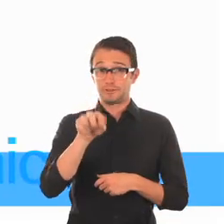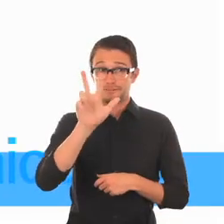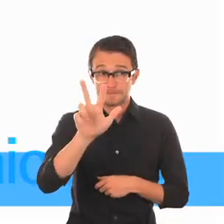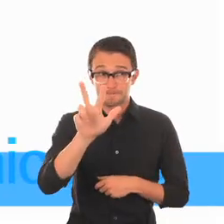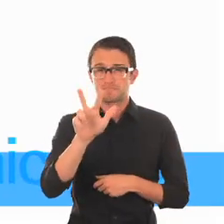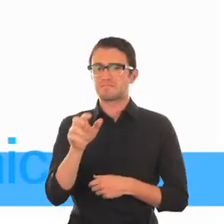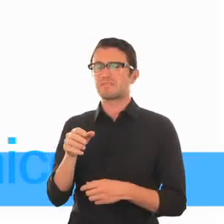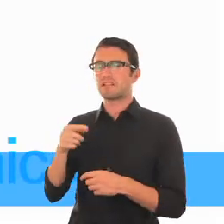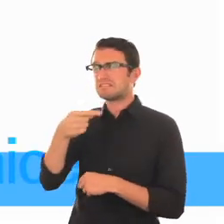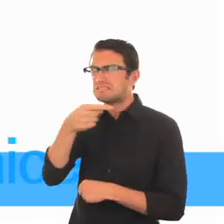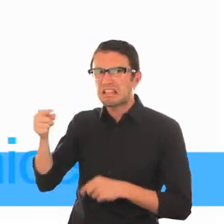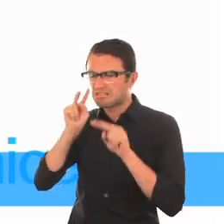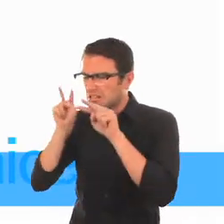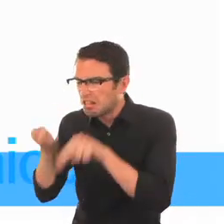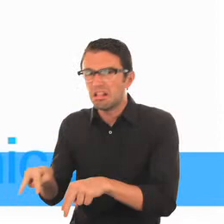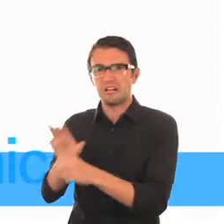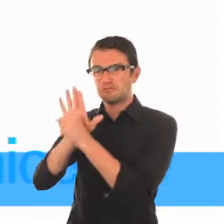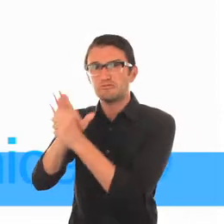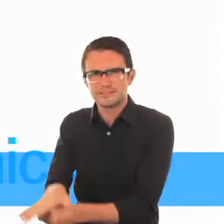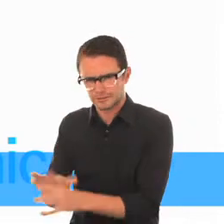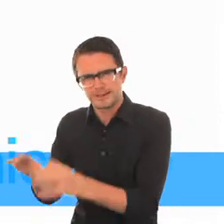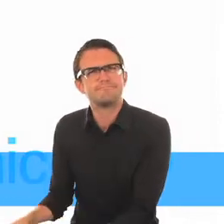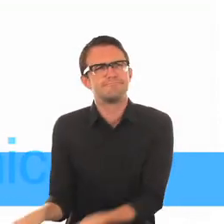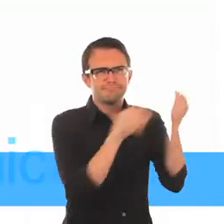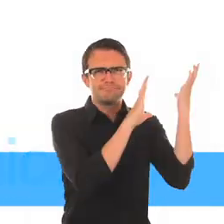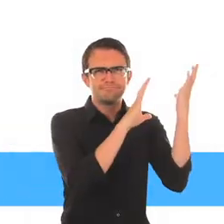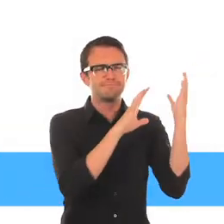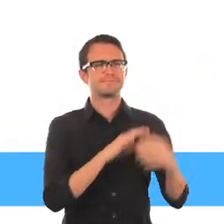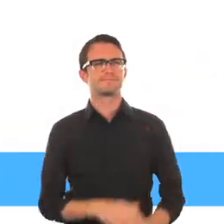Lección 3 Combatir el estigma y la discriminación